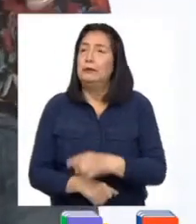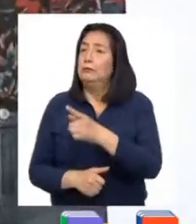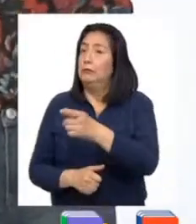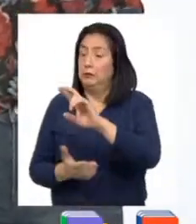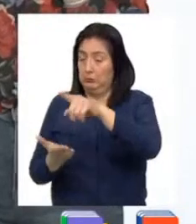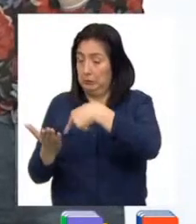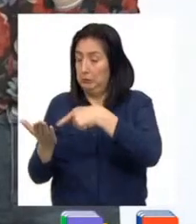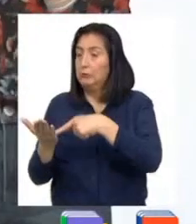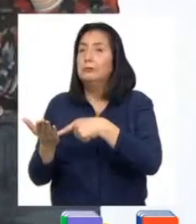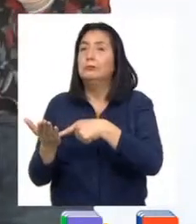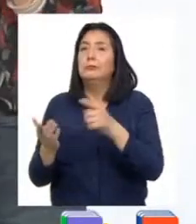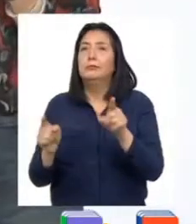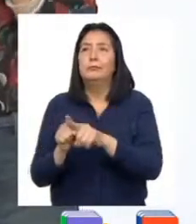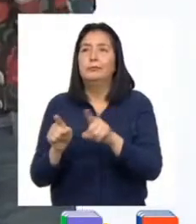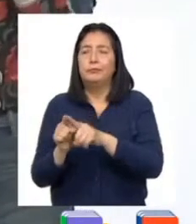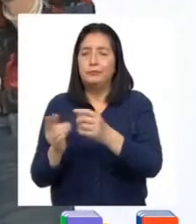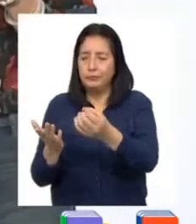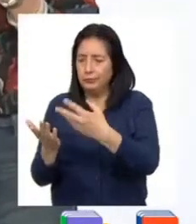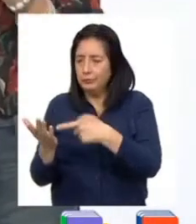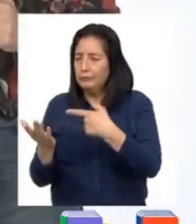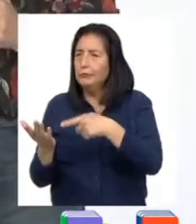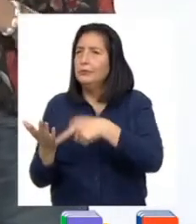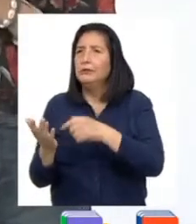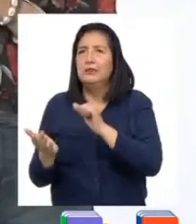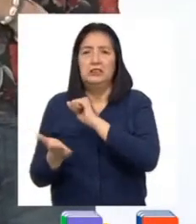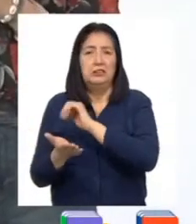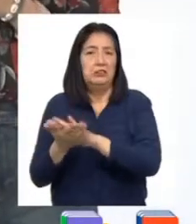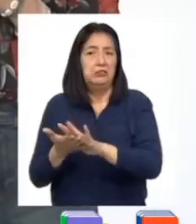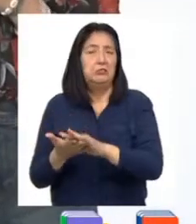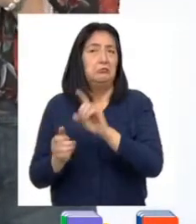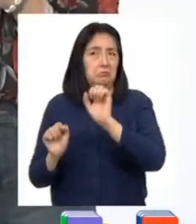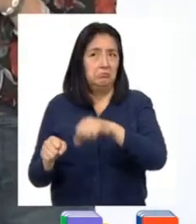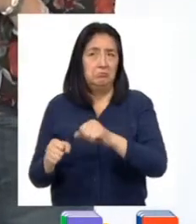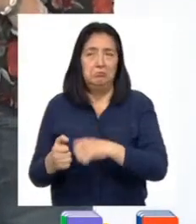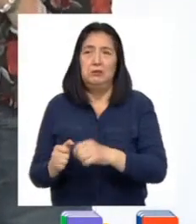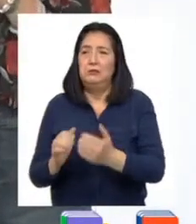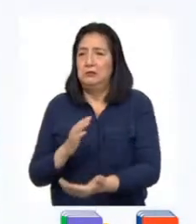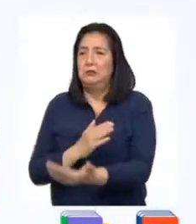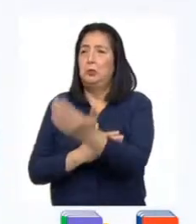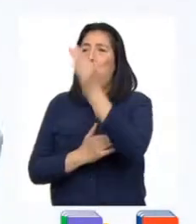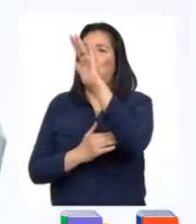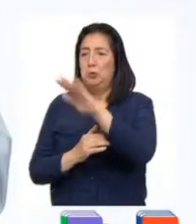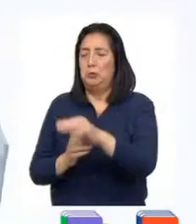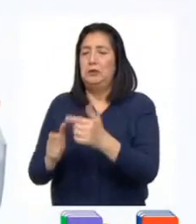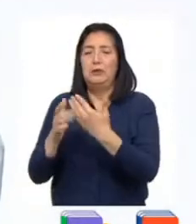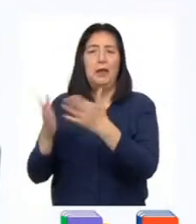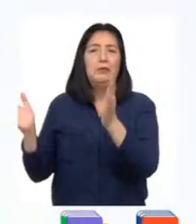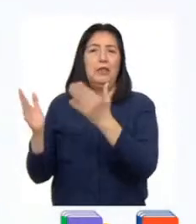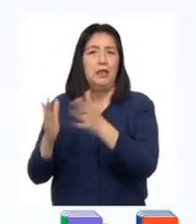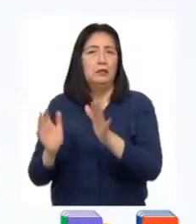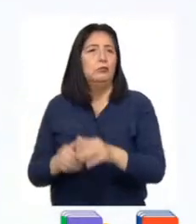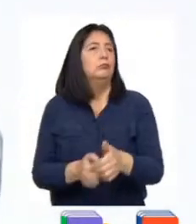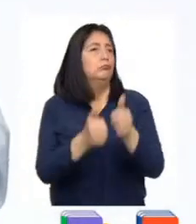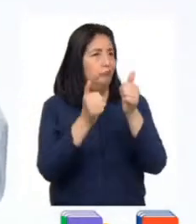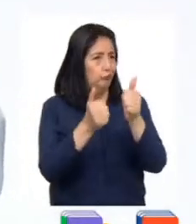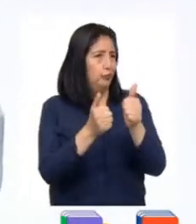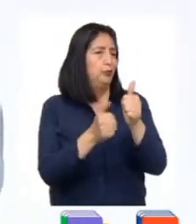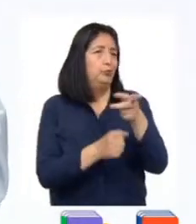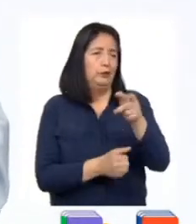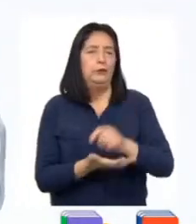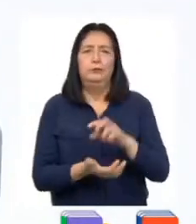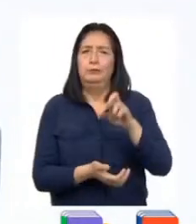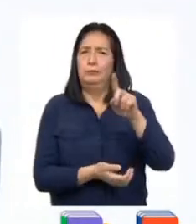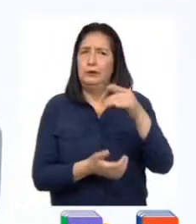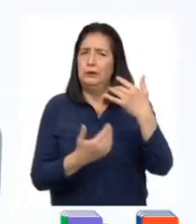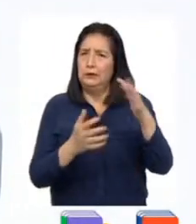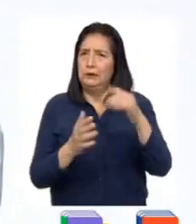profesora, además aquí dice que su atención es gratuita y está disponible las 24 horas. ¡Qué bueno saberlo, Patti! Y ya